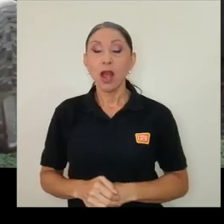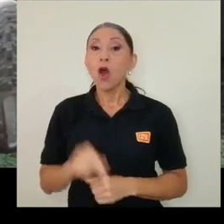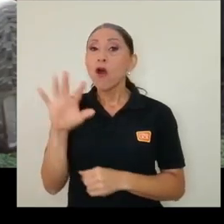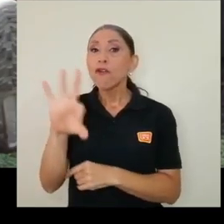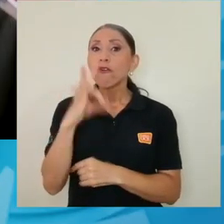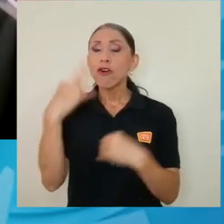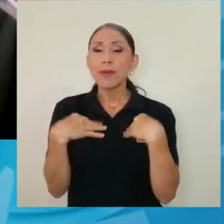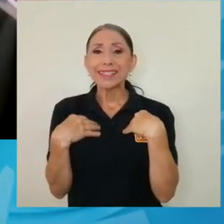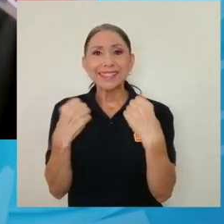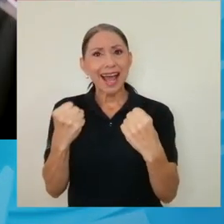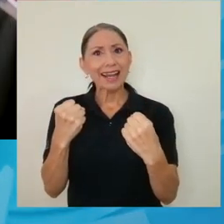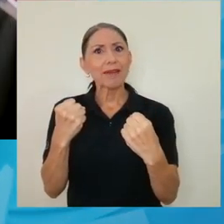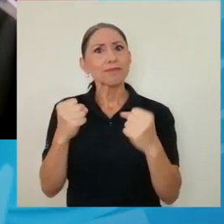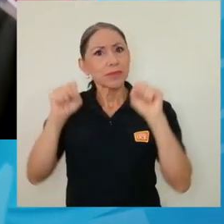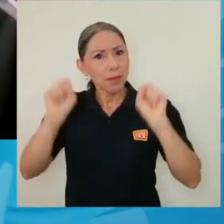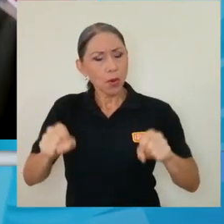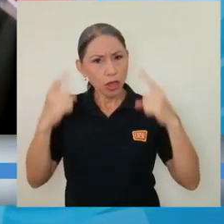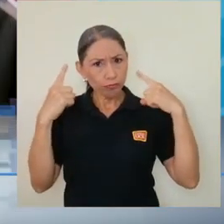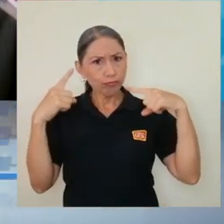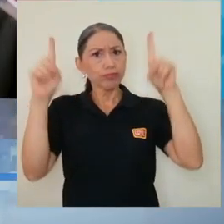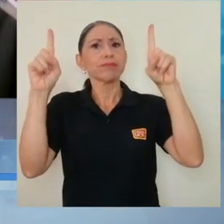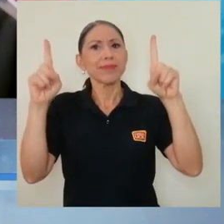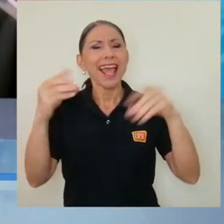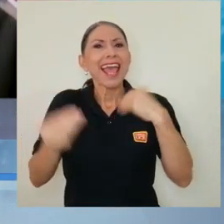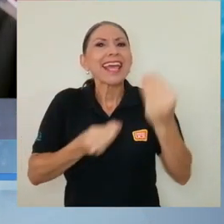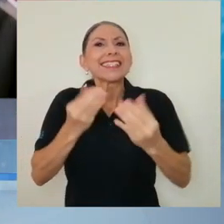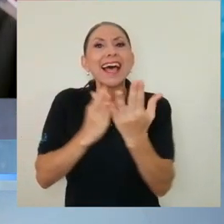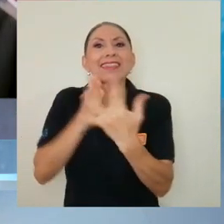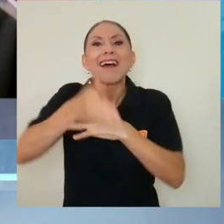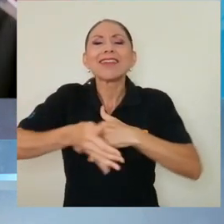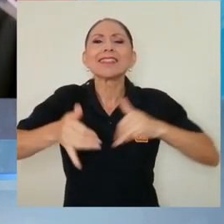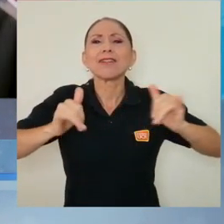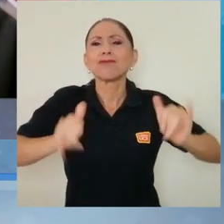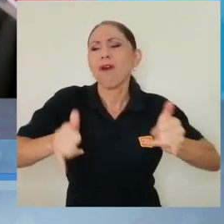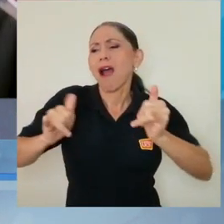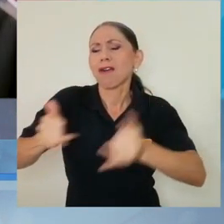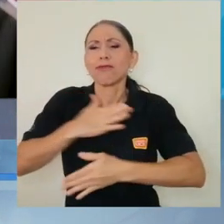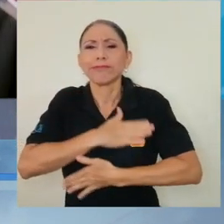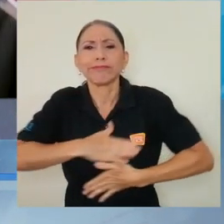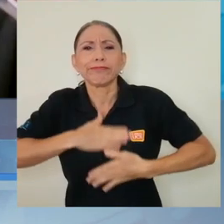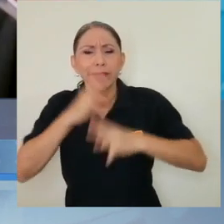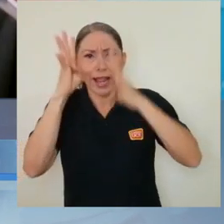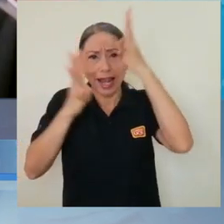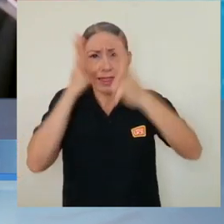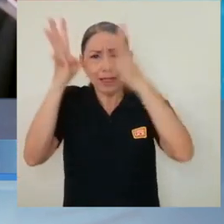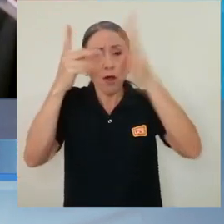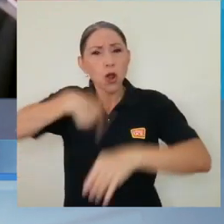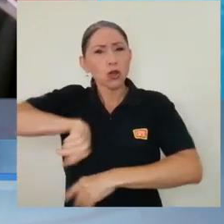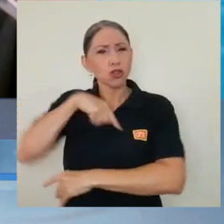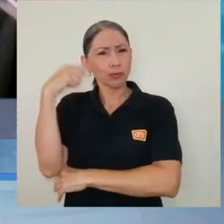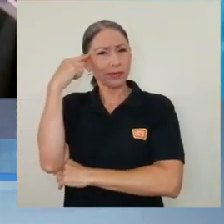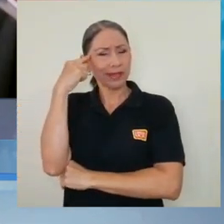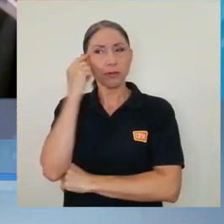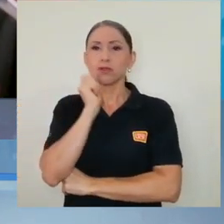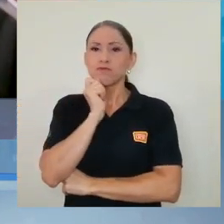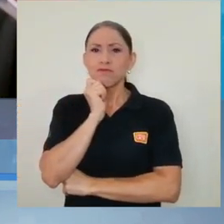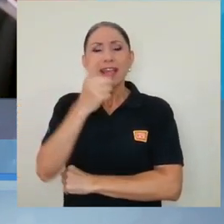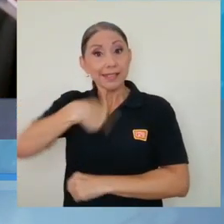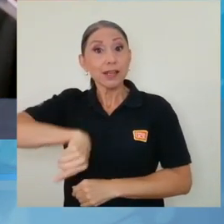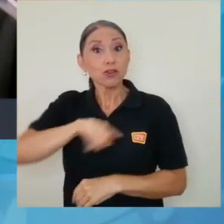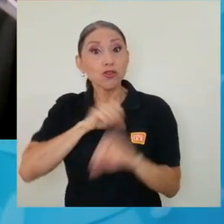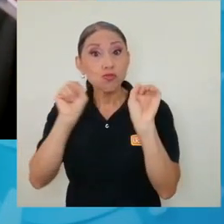de salir adelante en momentos difíciles es el juego, es lo lúdico, creativo. Entonces se nos ocurrió que si nosotros éramos